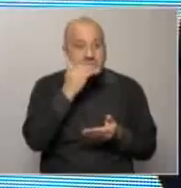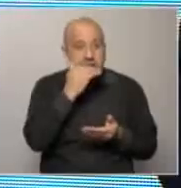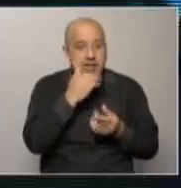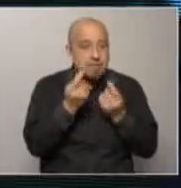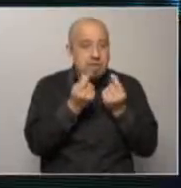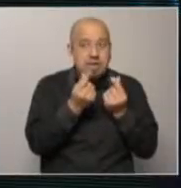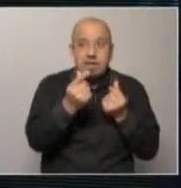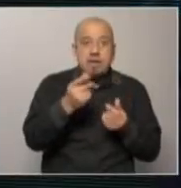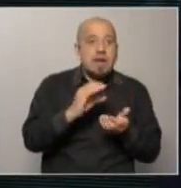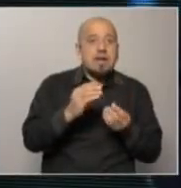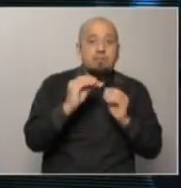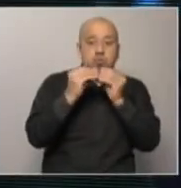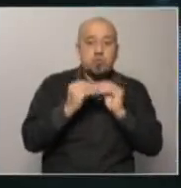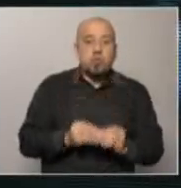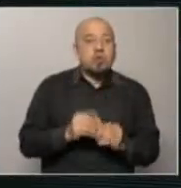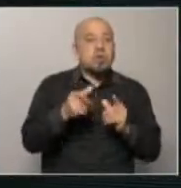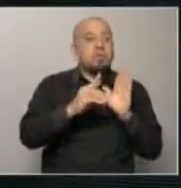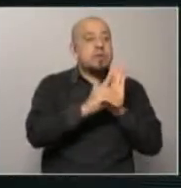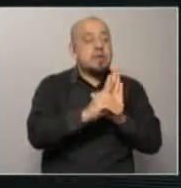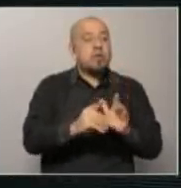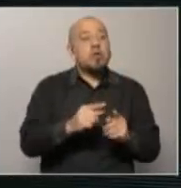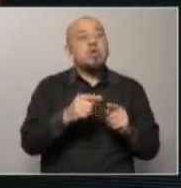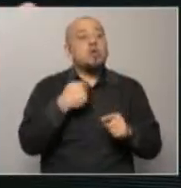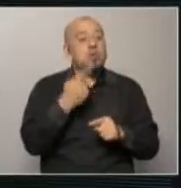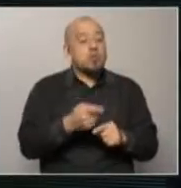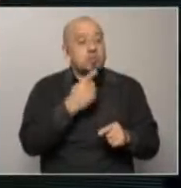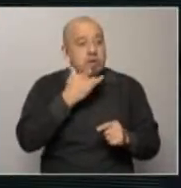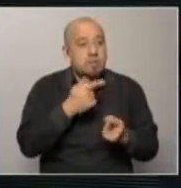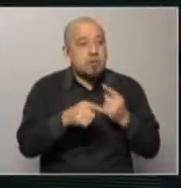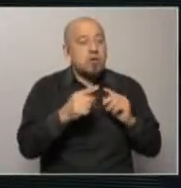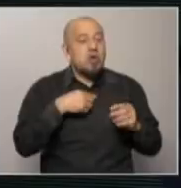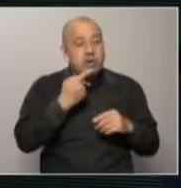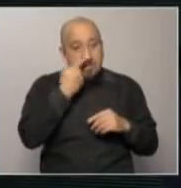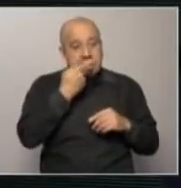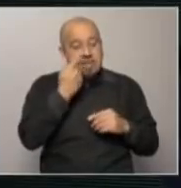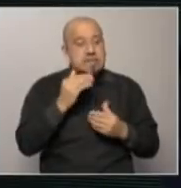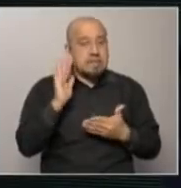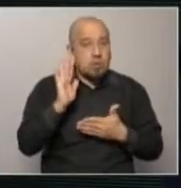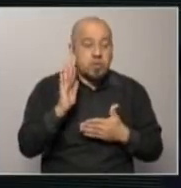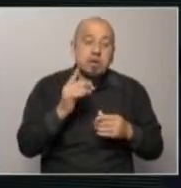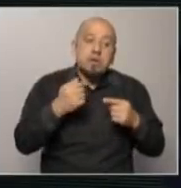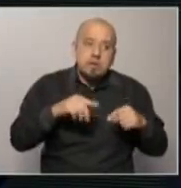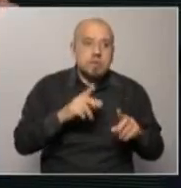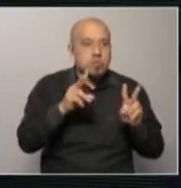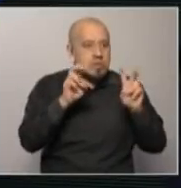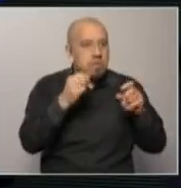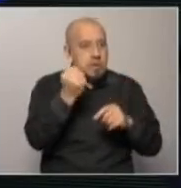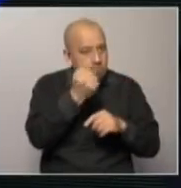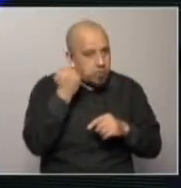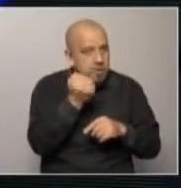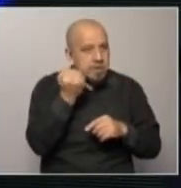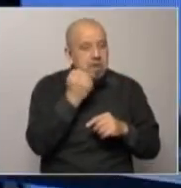presupuestos que se hacen por decreto y después otras partidas como por ejemplo los intereses de la deuda que son un tema que era muy importante